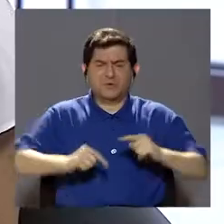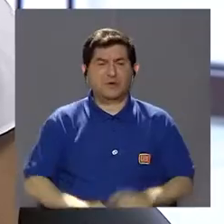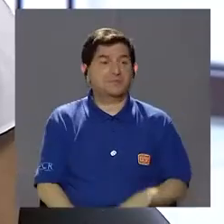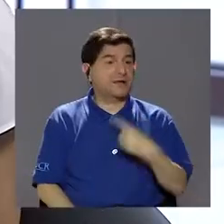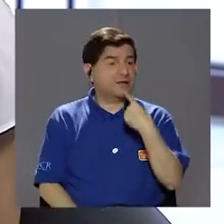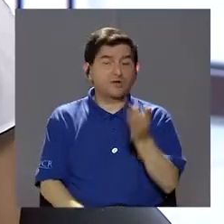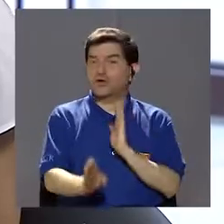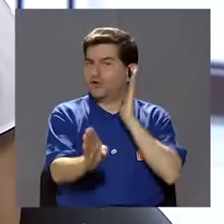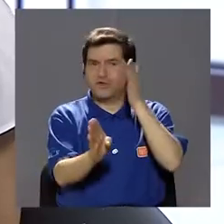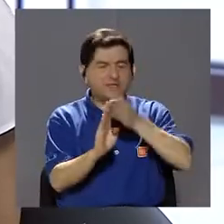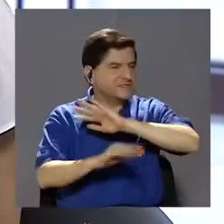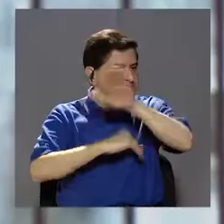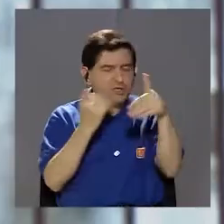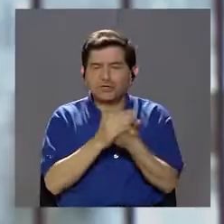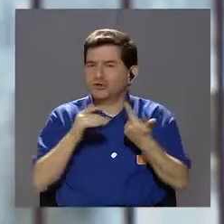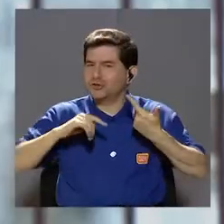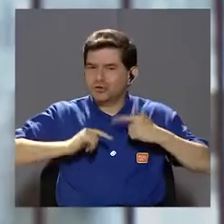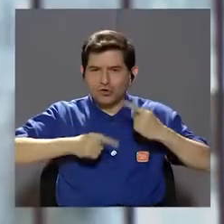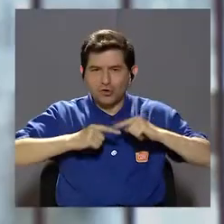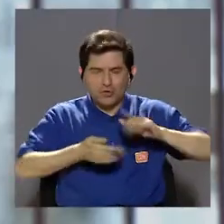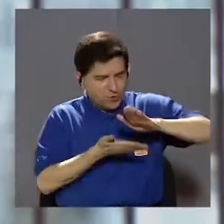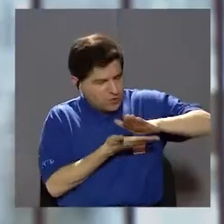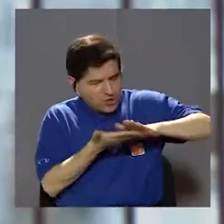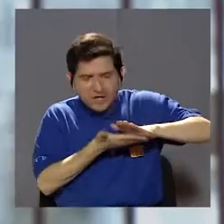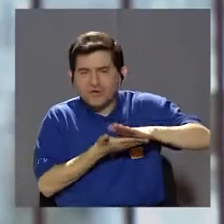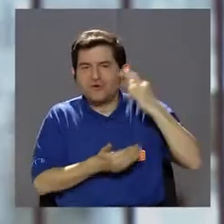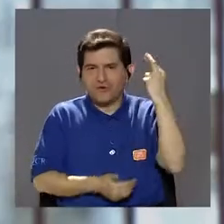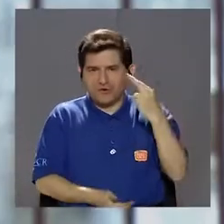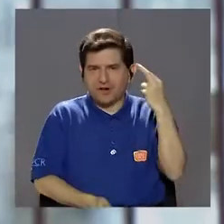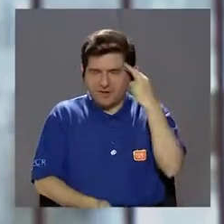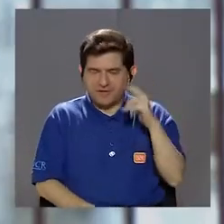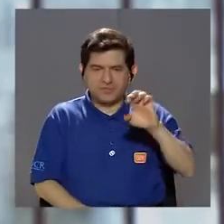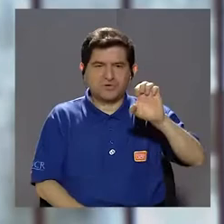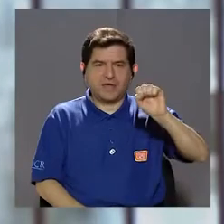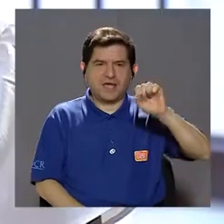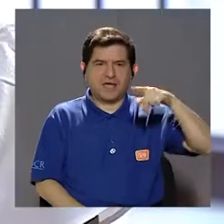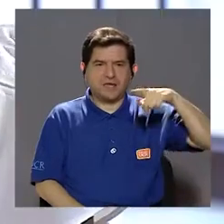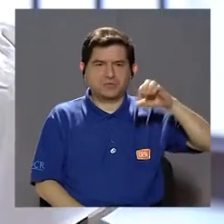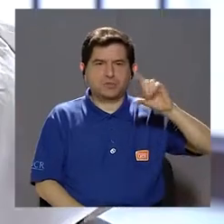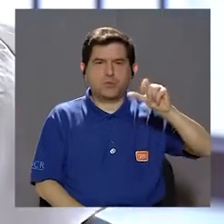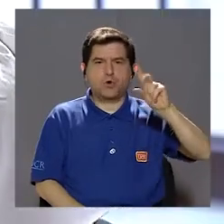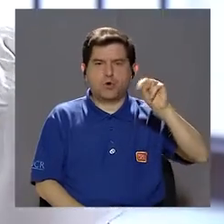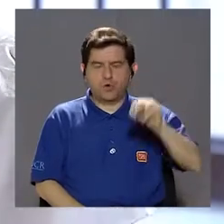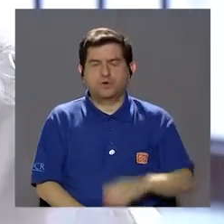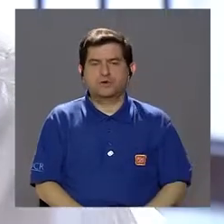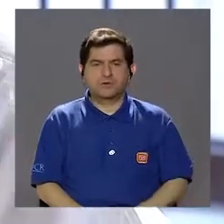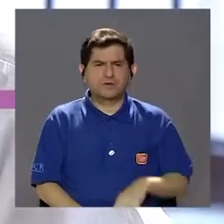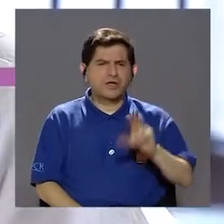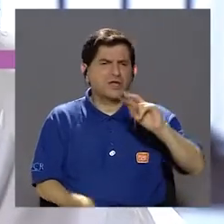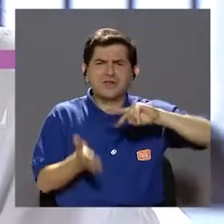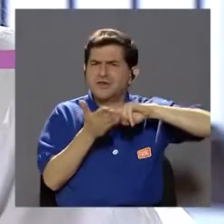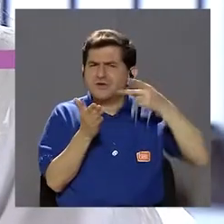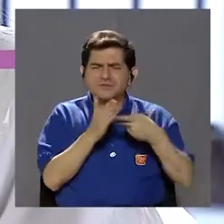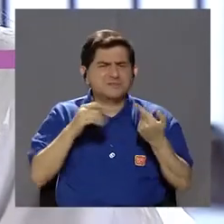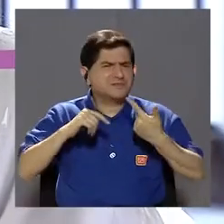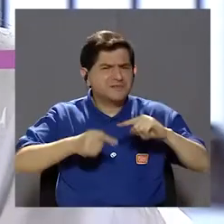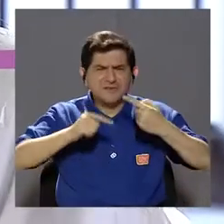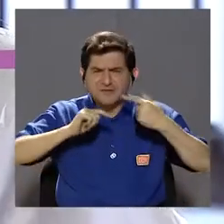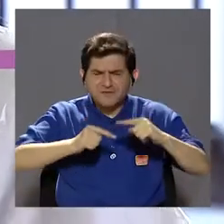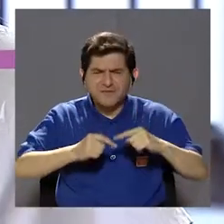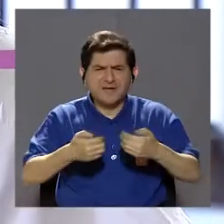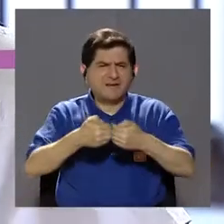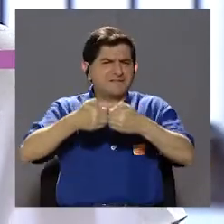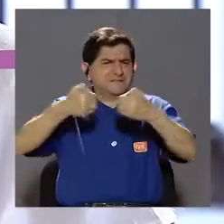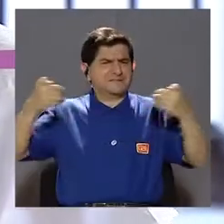dolor. No podemos decir, perdón, que todo el dolor del talón es espolón. Sí, y también te estoy entendiendo que no es un dolor